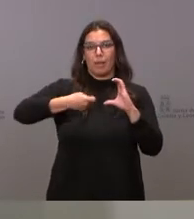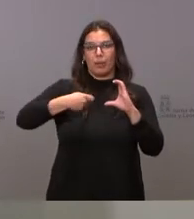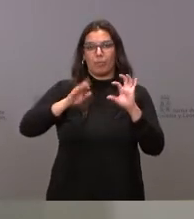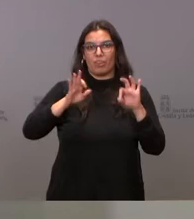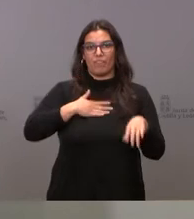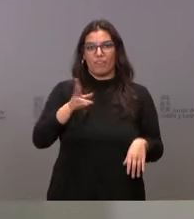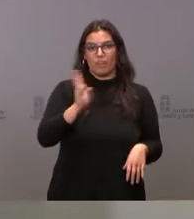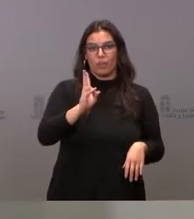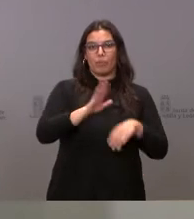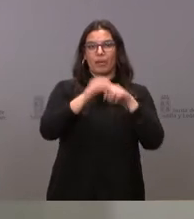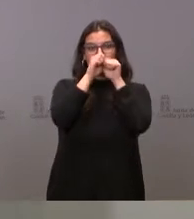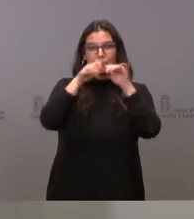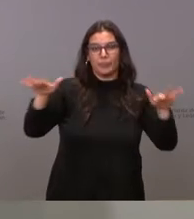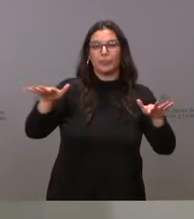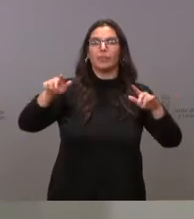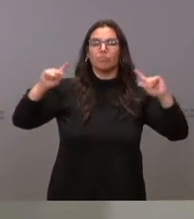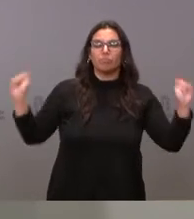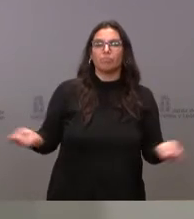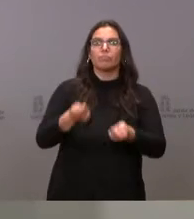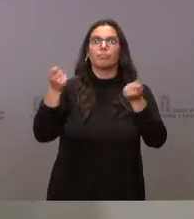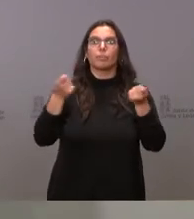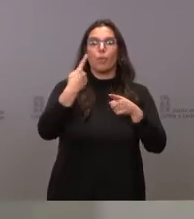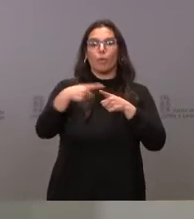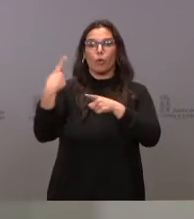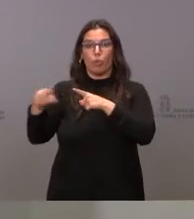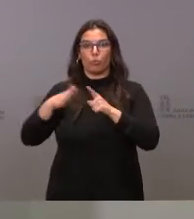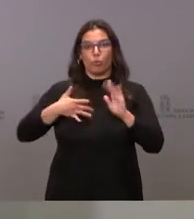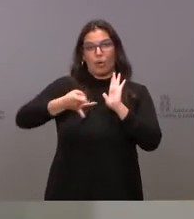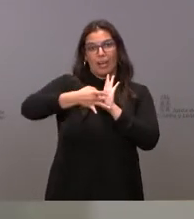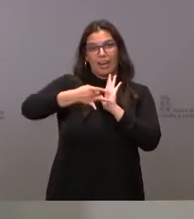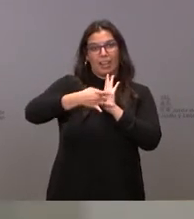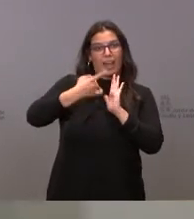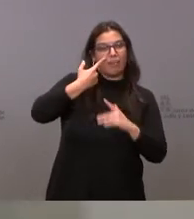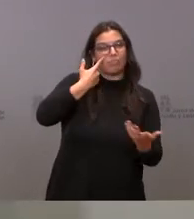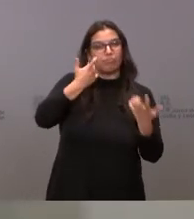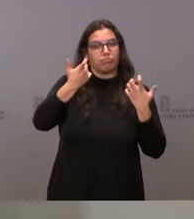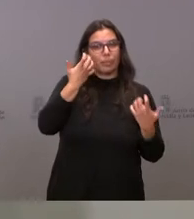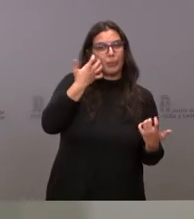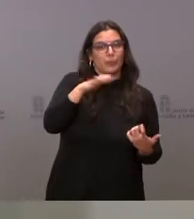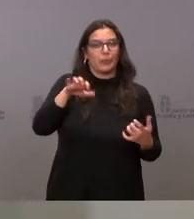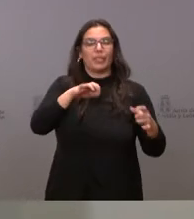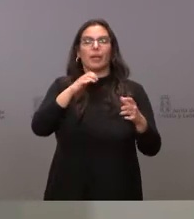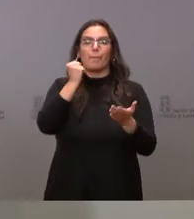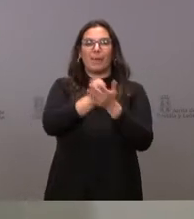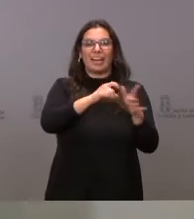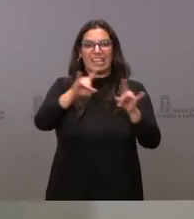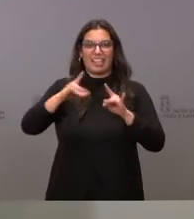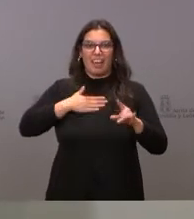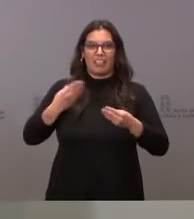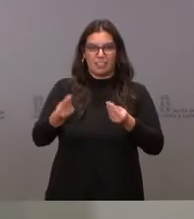Valladolid para la divulgación y la promoción de los productos de calidad diferenciada y de tierra de sabor.